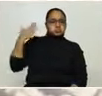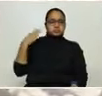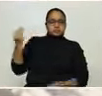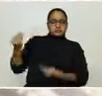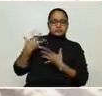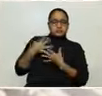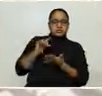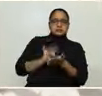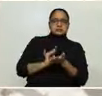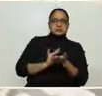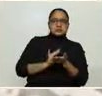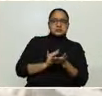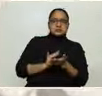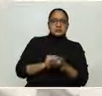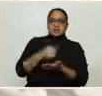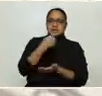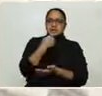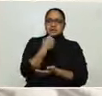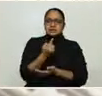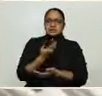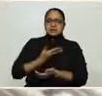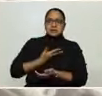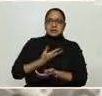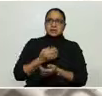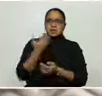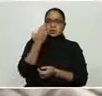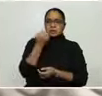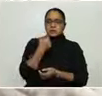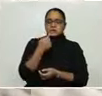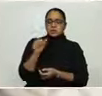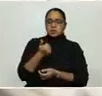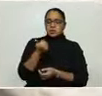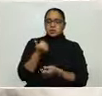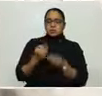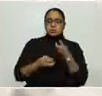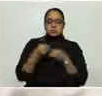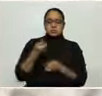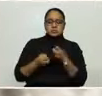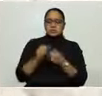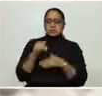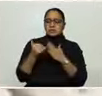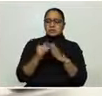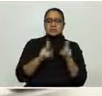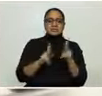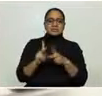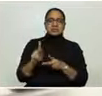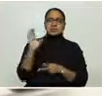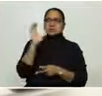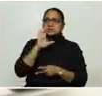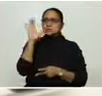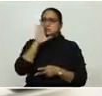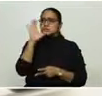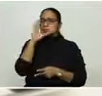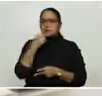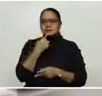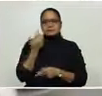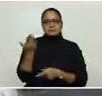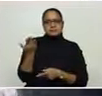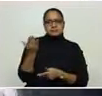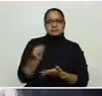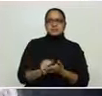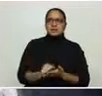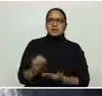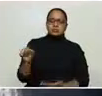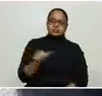donación para poder tenerlo porque es otro problema, todo el mundo lo está buscando. Luego con el otro es un